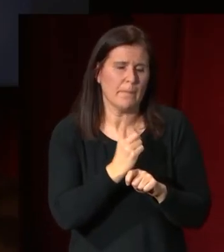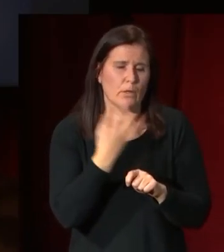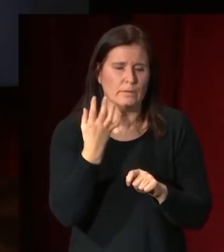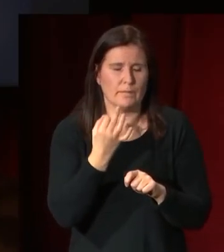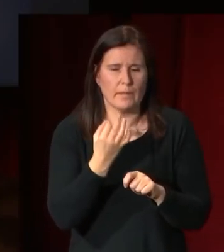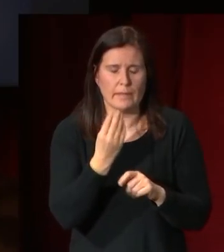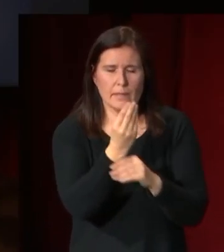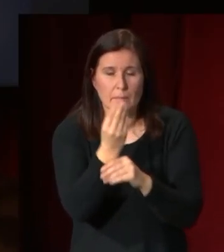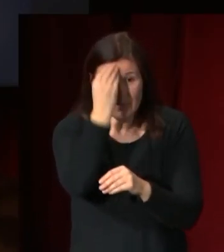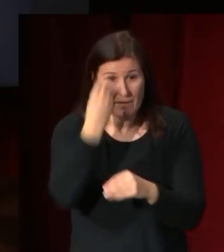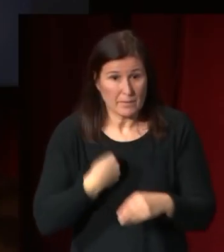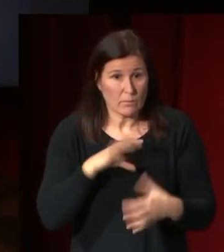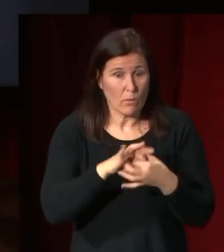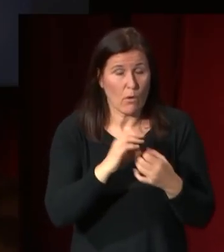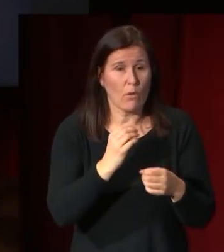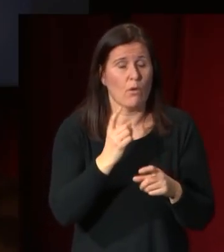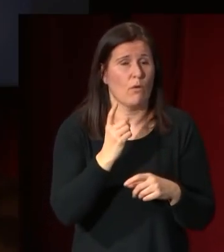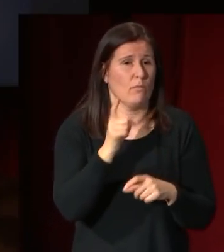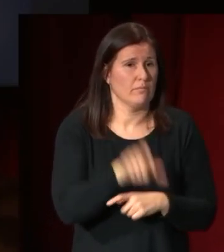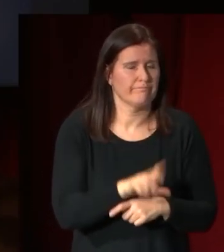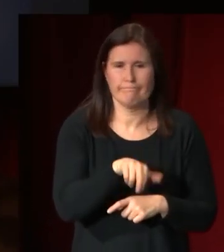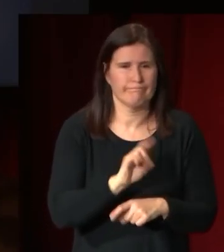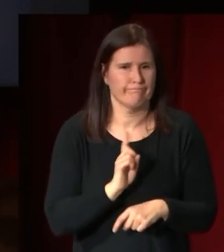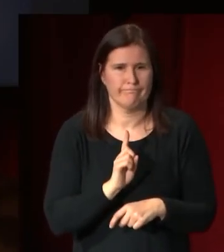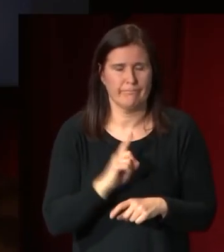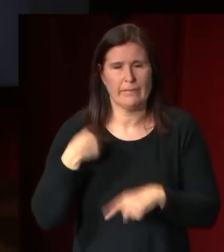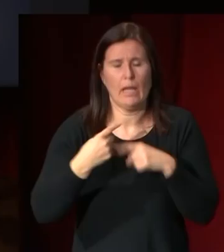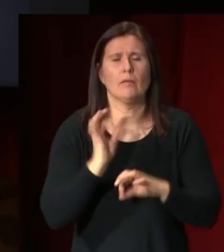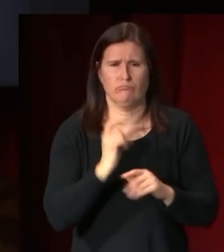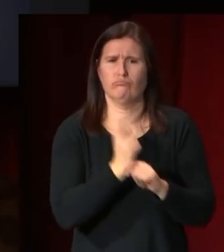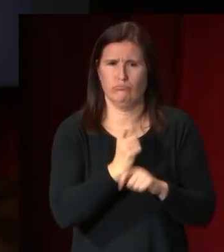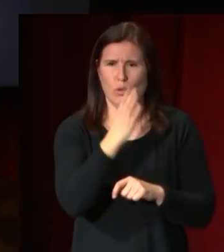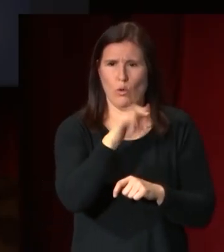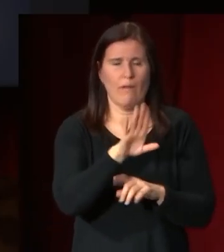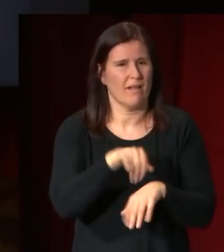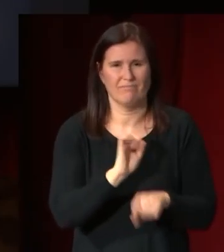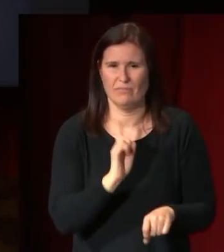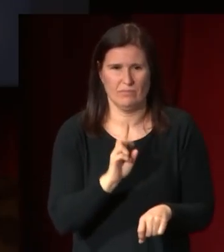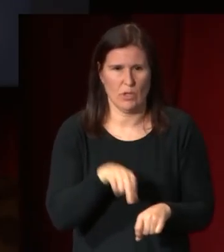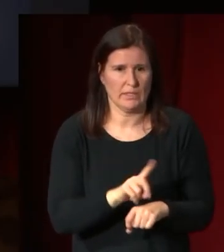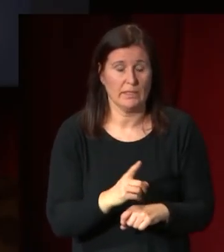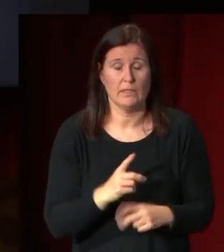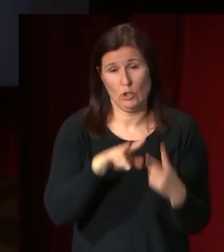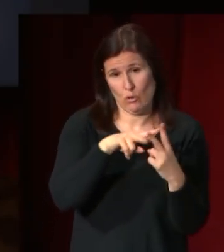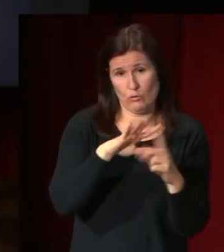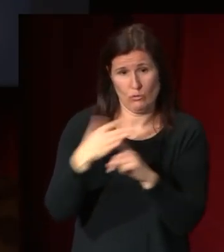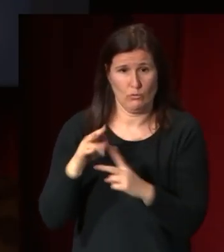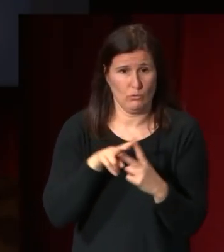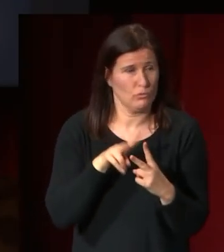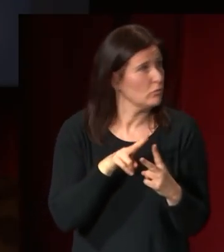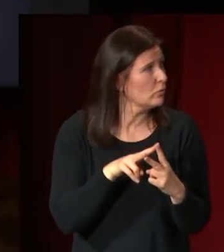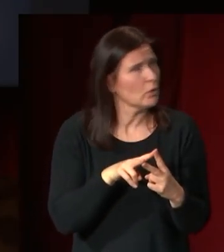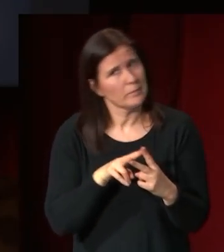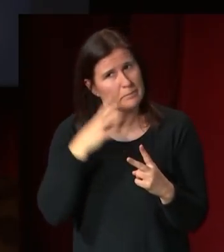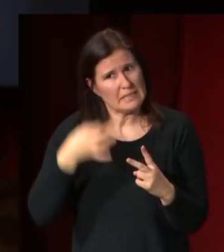descartar algunas que tradicionalmente se le atribuían y ese es el caso de dos esculturas que aparecen bueno